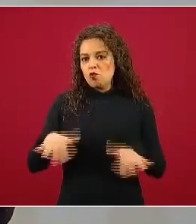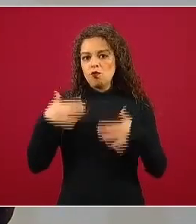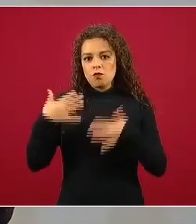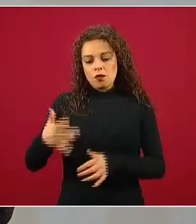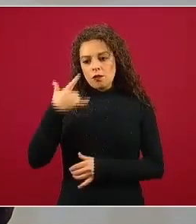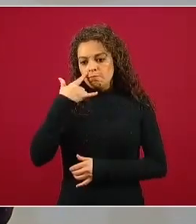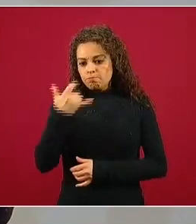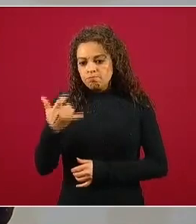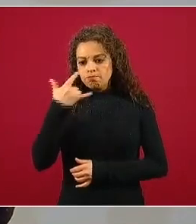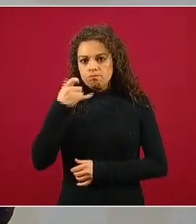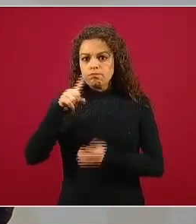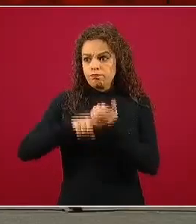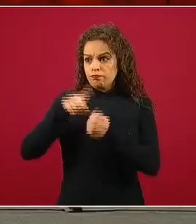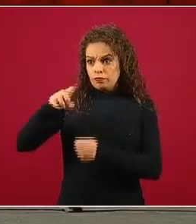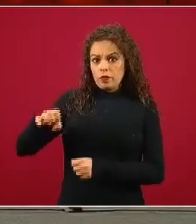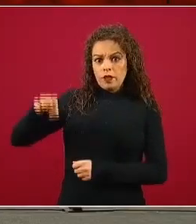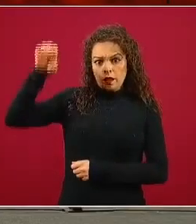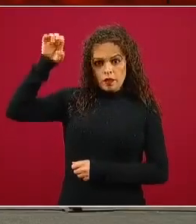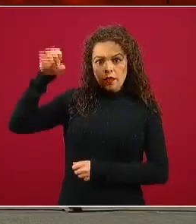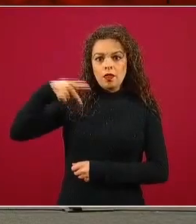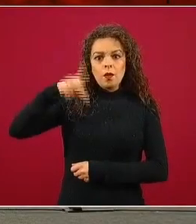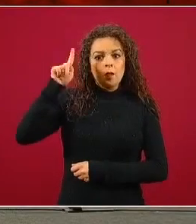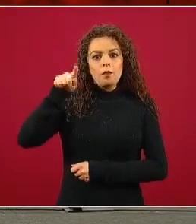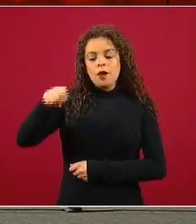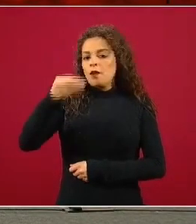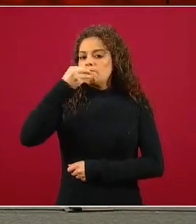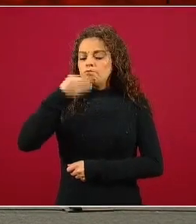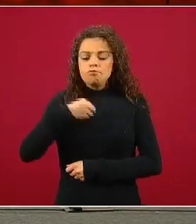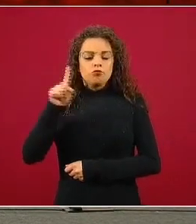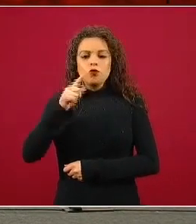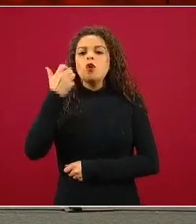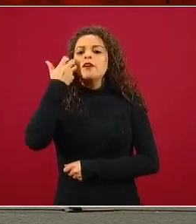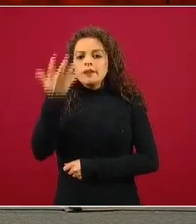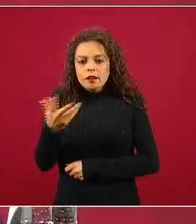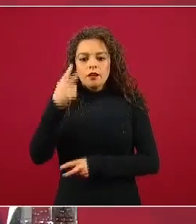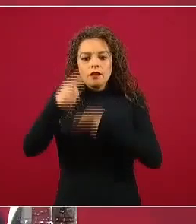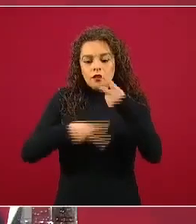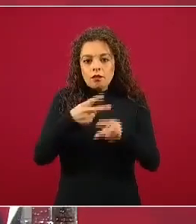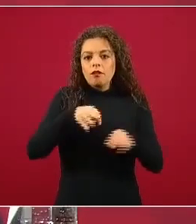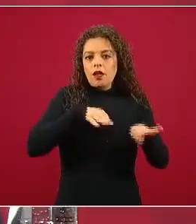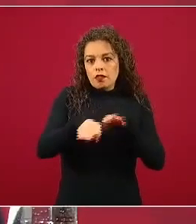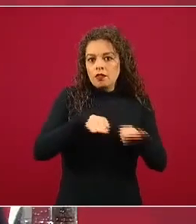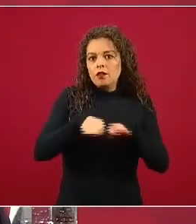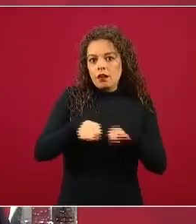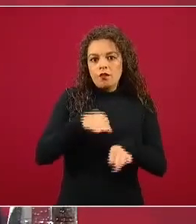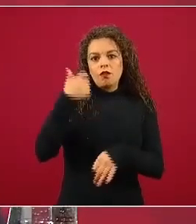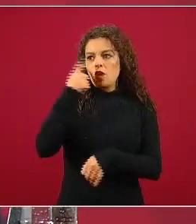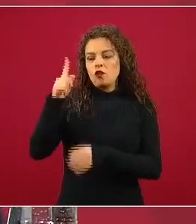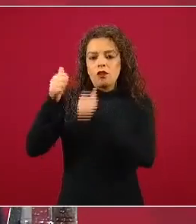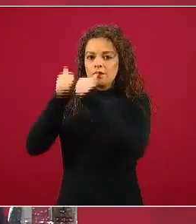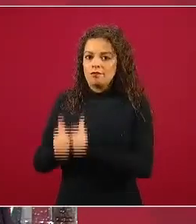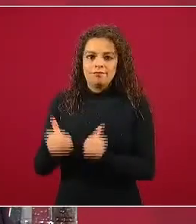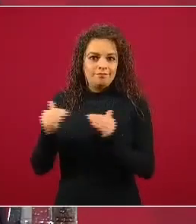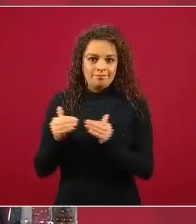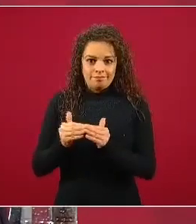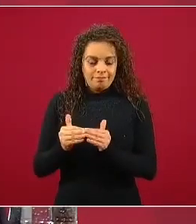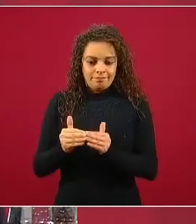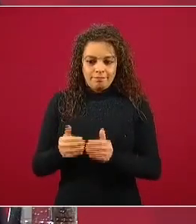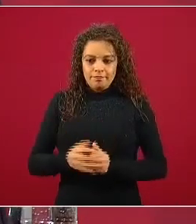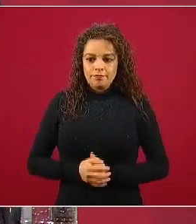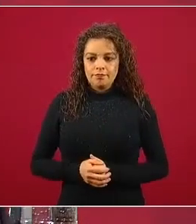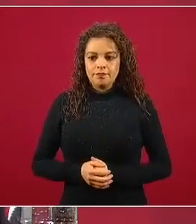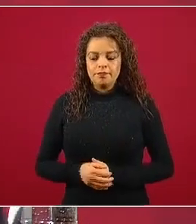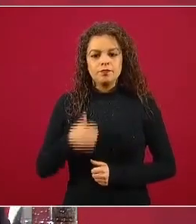preferido seguir colaborando que quedarse en sus casas, incluso al invitárseles al hacerlo de esta manera. Quiero comentarles que está